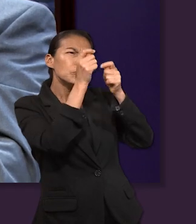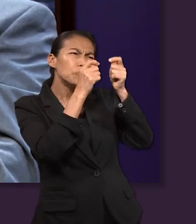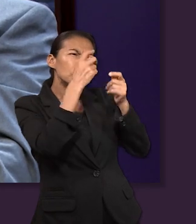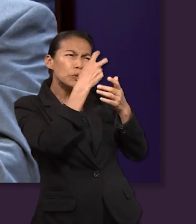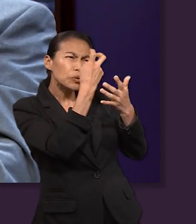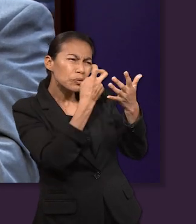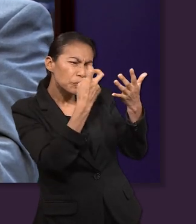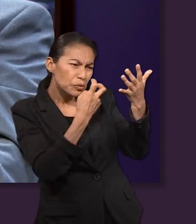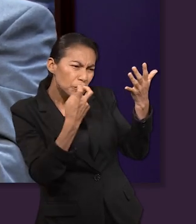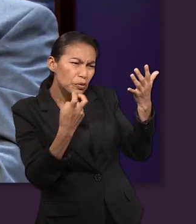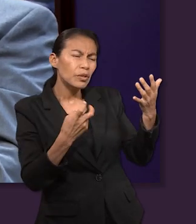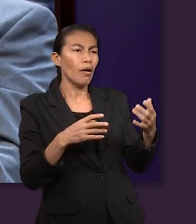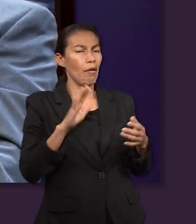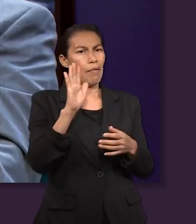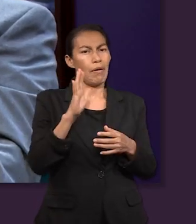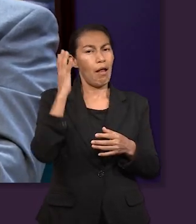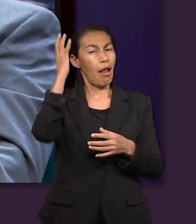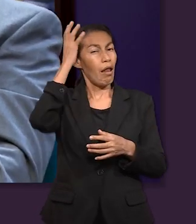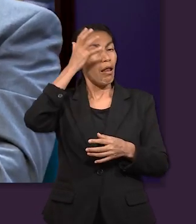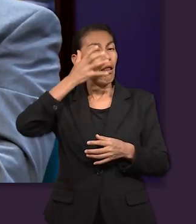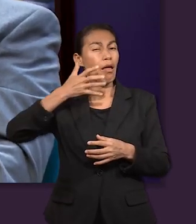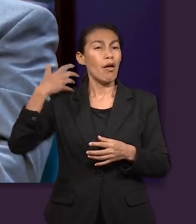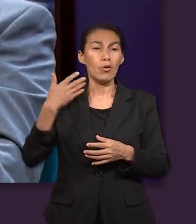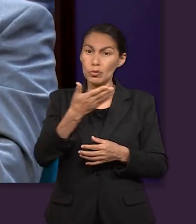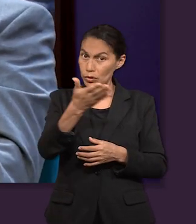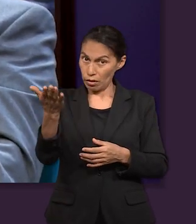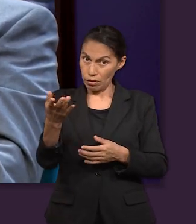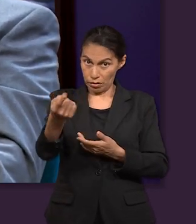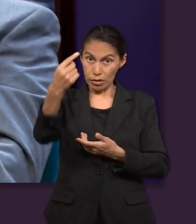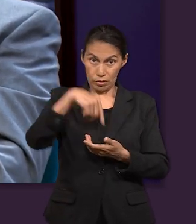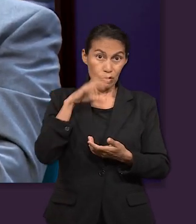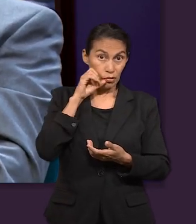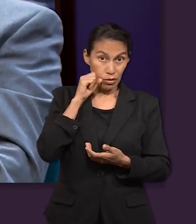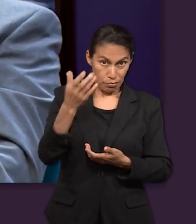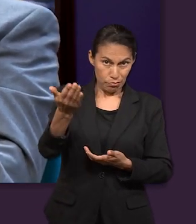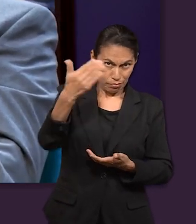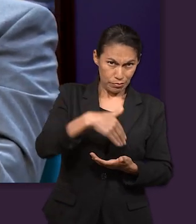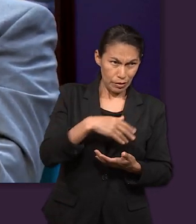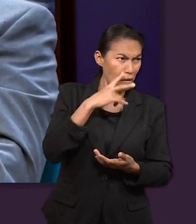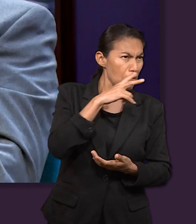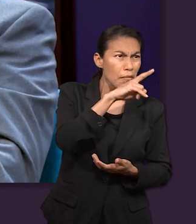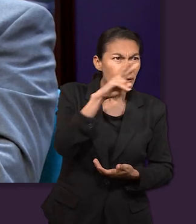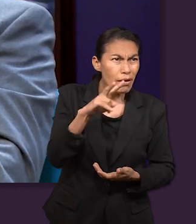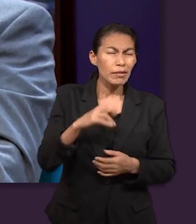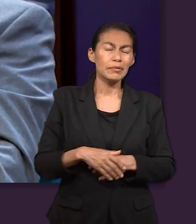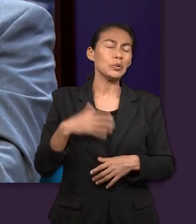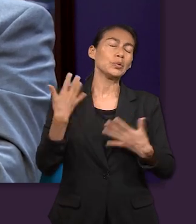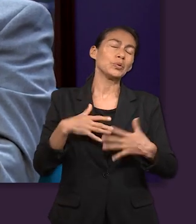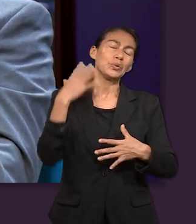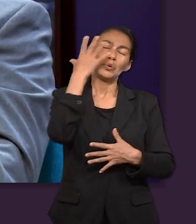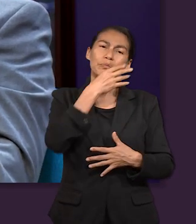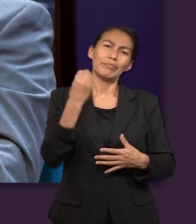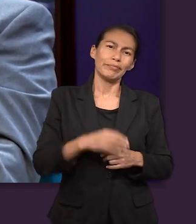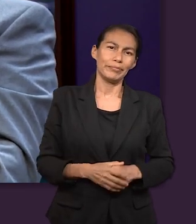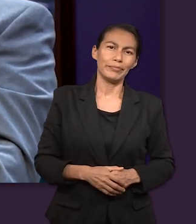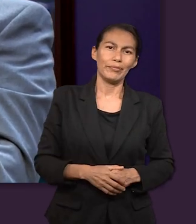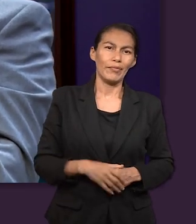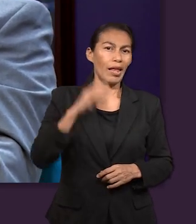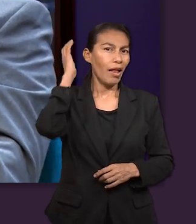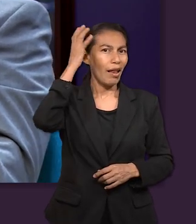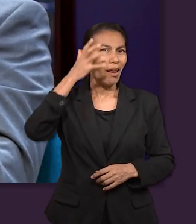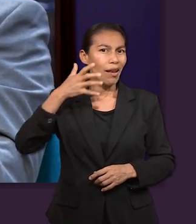bonito con la figura de un león que ojalá cuando nos visiten aquí en la universidad puedan verlo. Nos gustó mucho, tiene